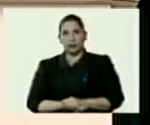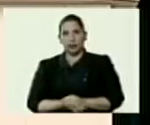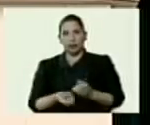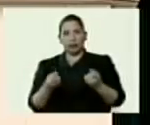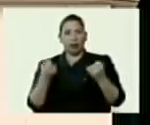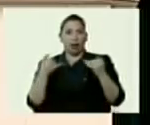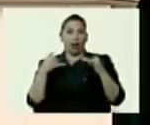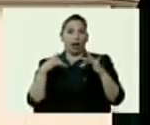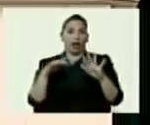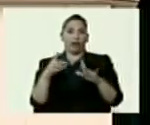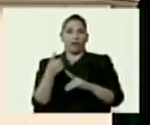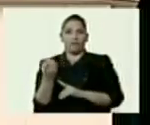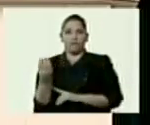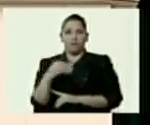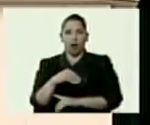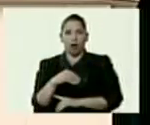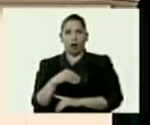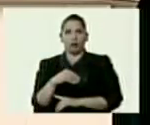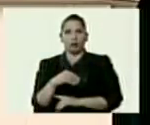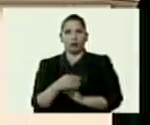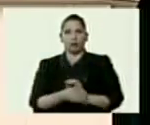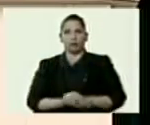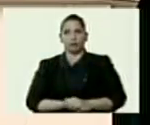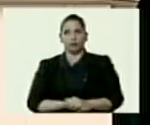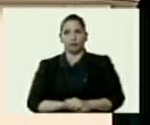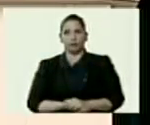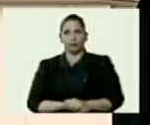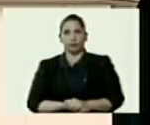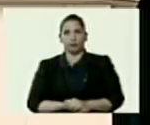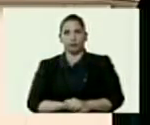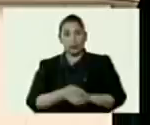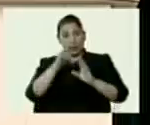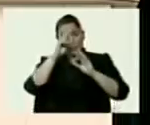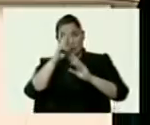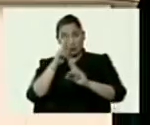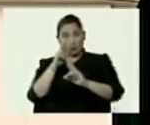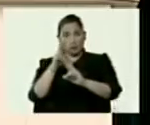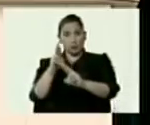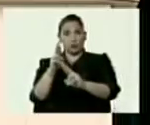que hace agua por todos lados. Muy respetuosamente,